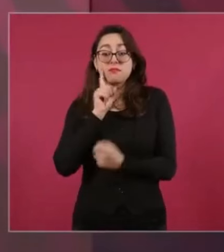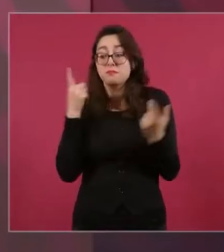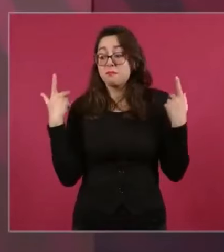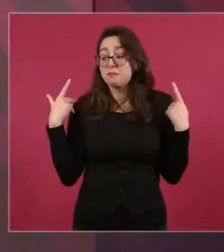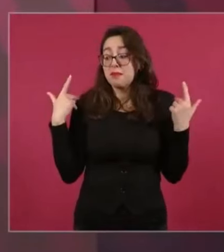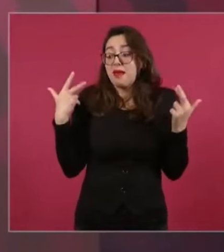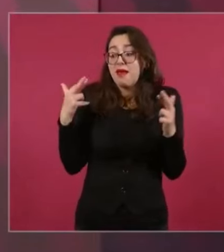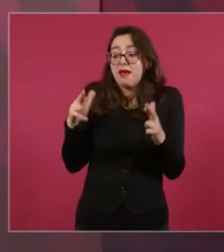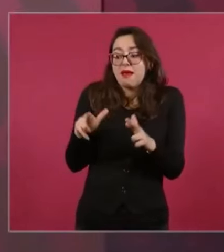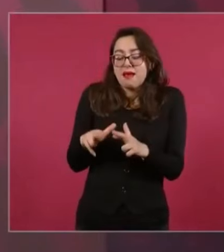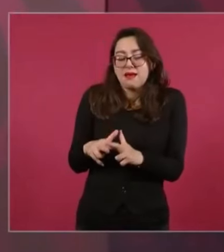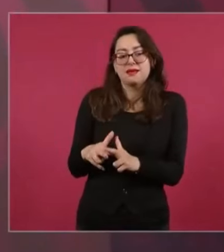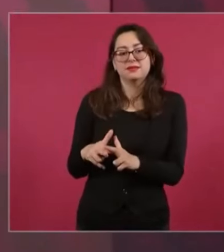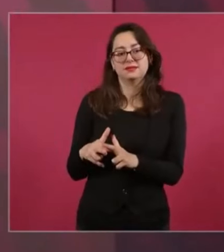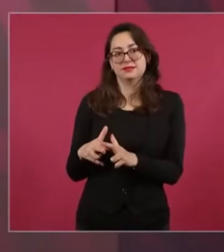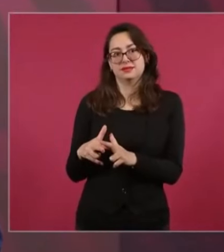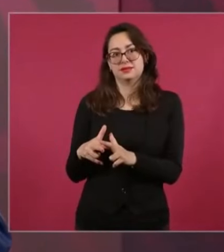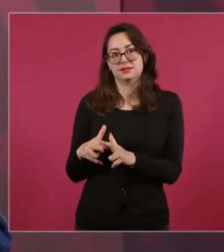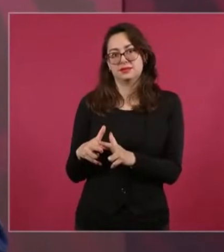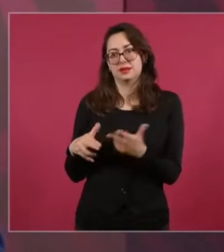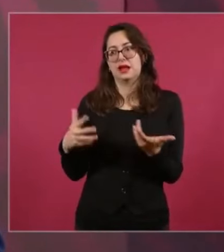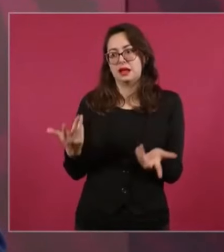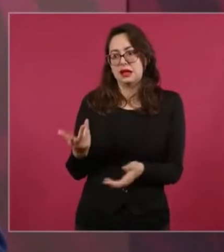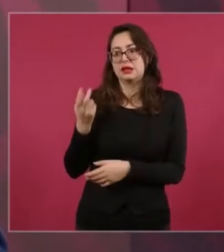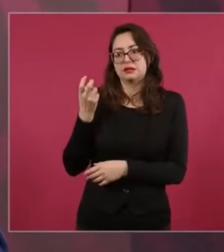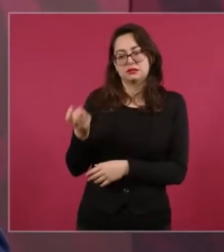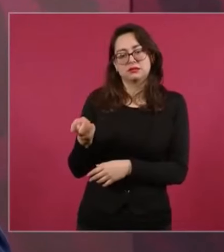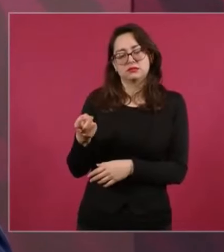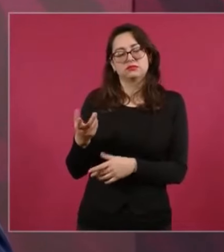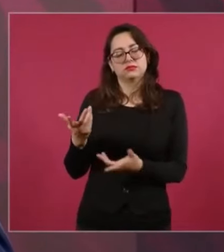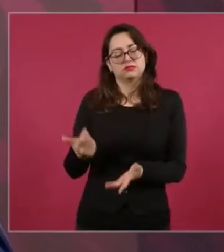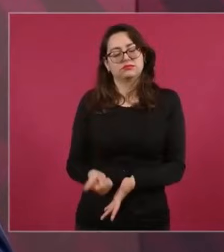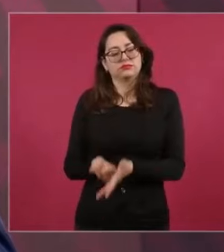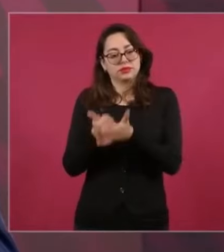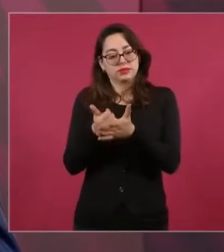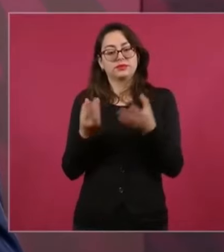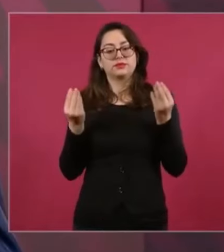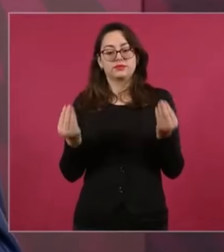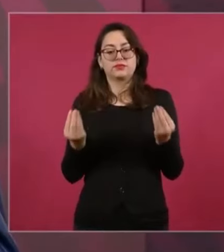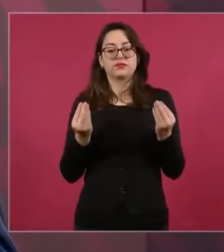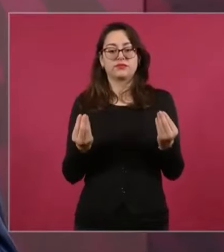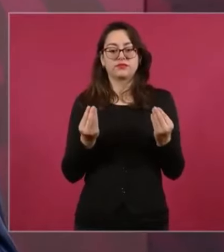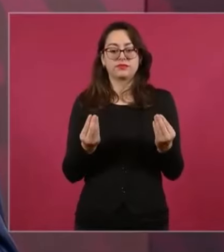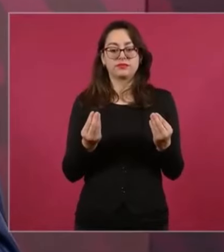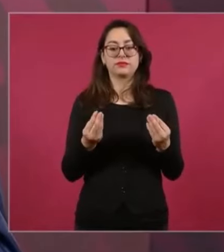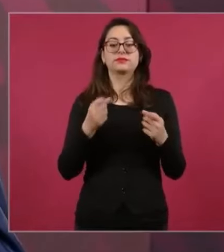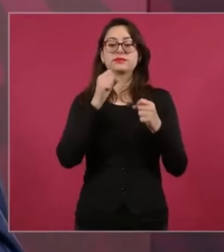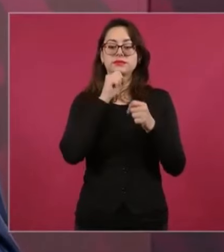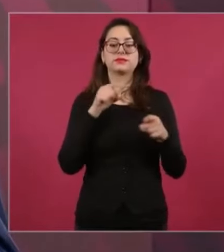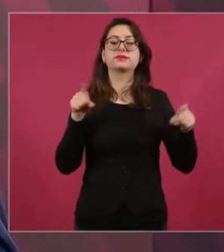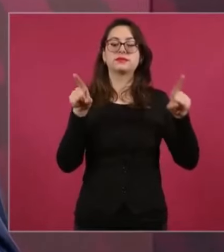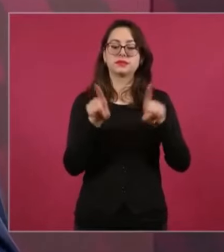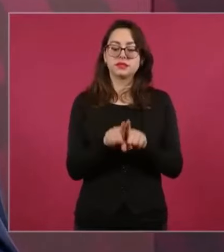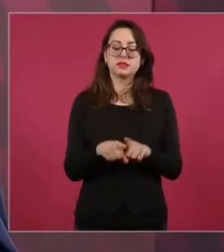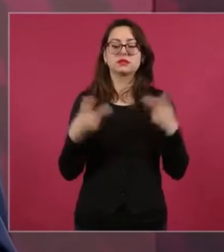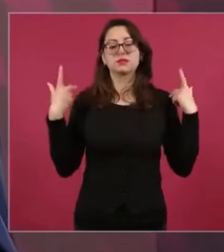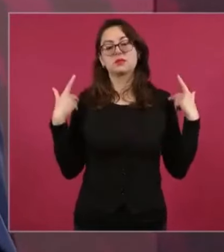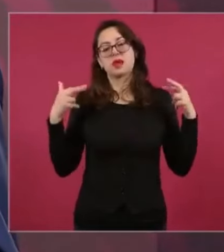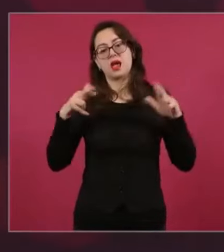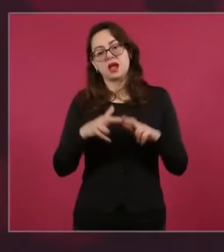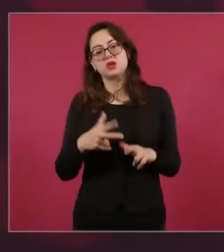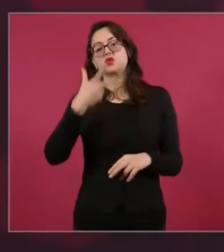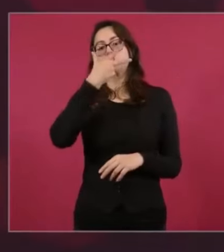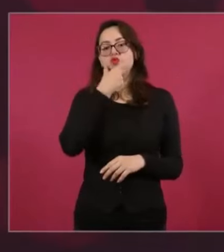y esto nos ha ayudado mucho. Y agradecerle a las maestras, a los maestros,